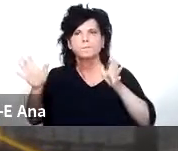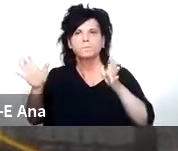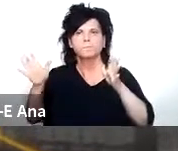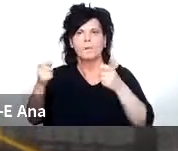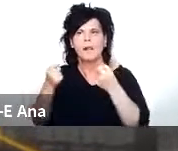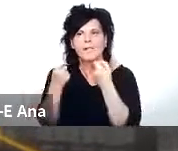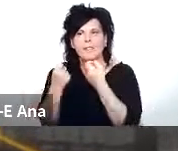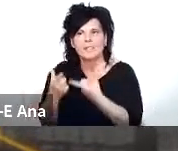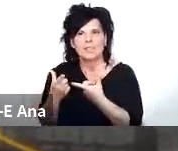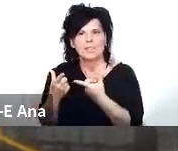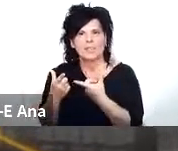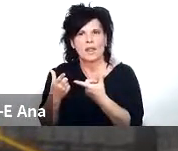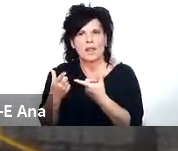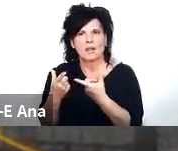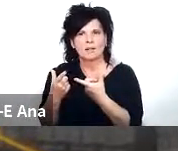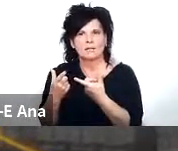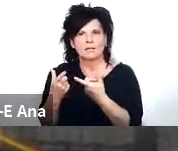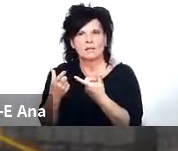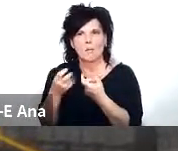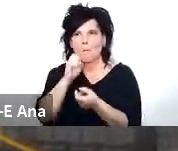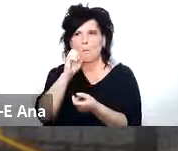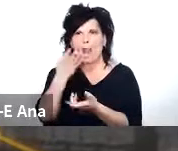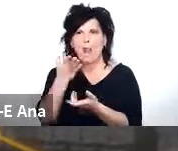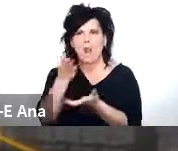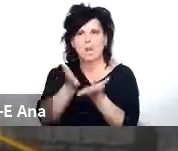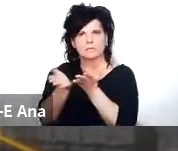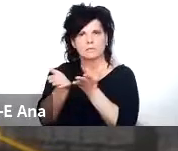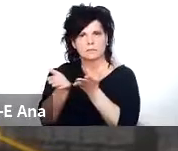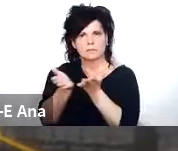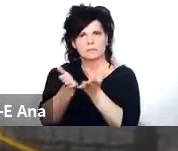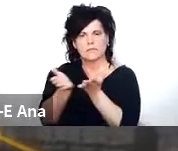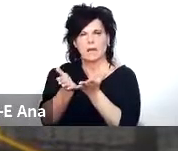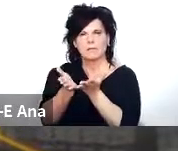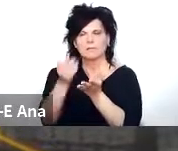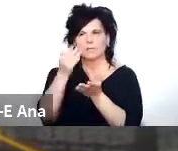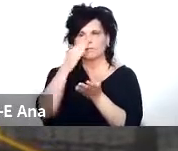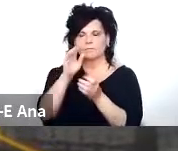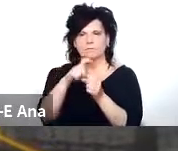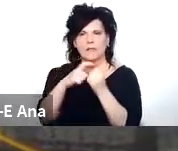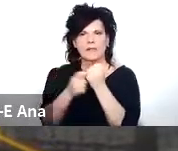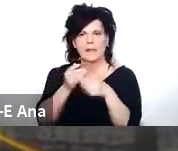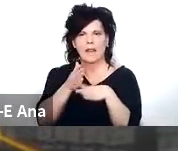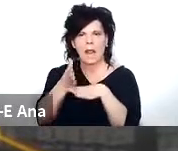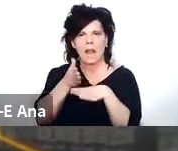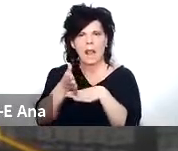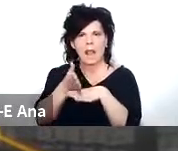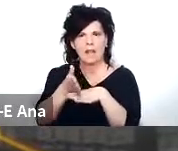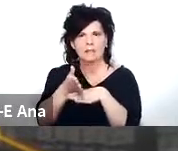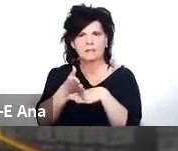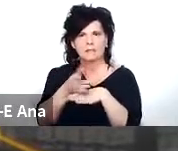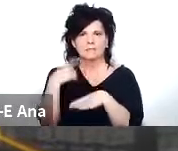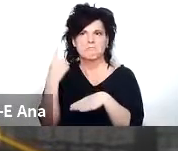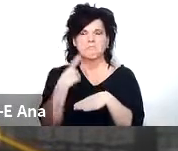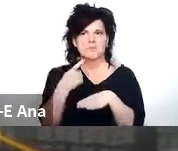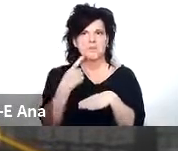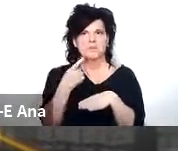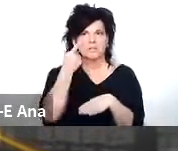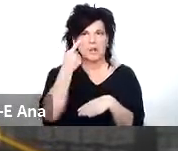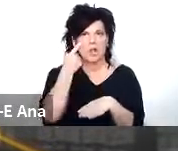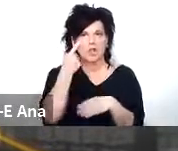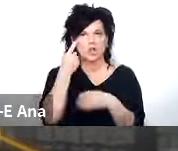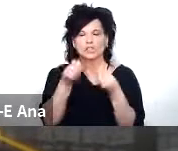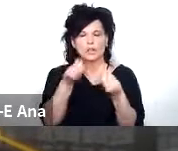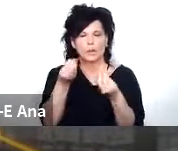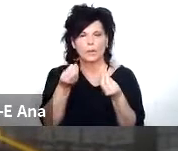mayoristas que en principal lugar van a ser acceso a internet que en el mercado en el que estamos nosotros se lo conoce principalmente